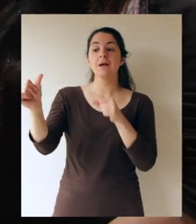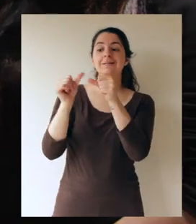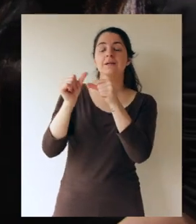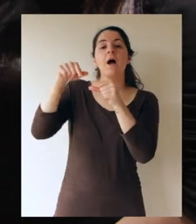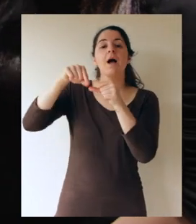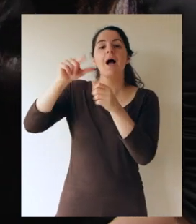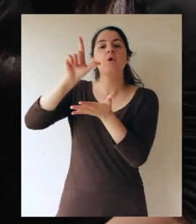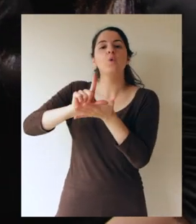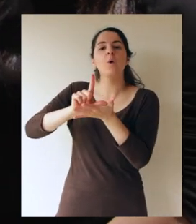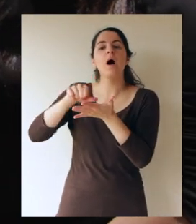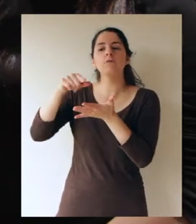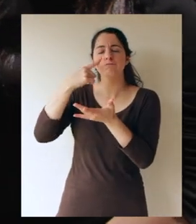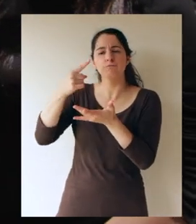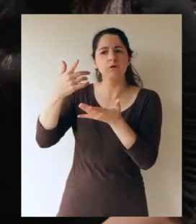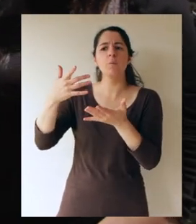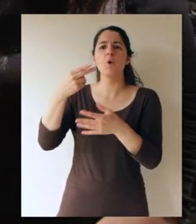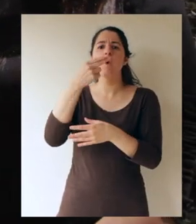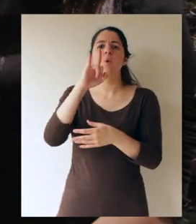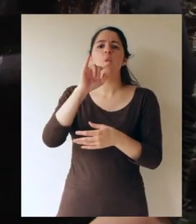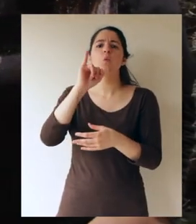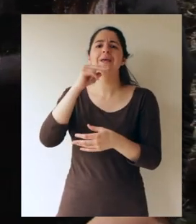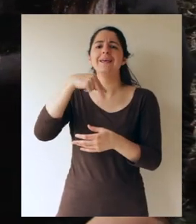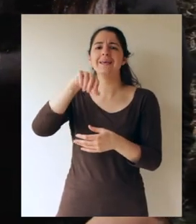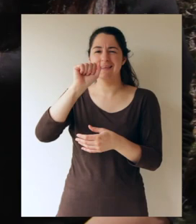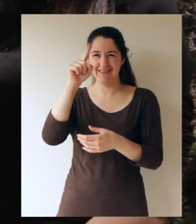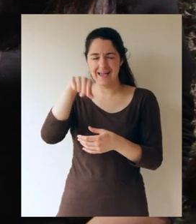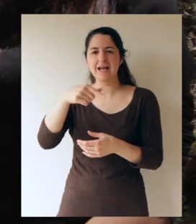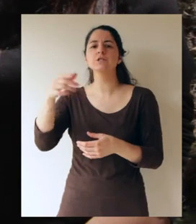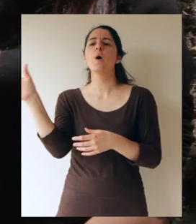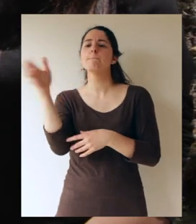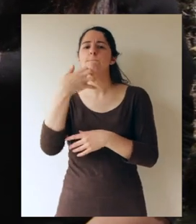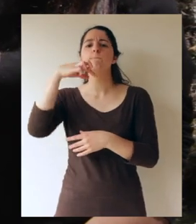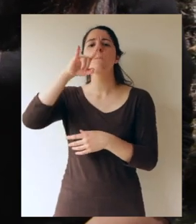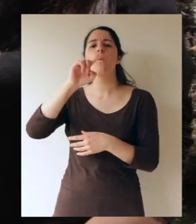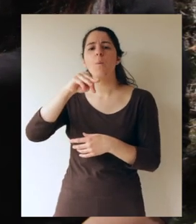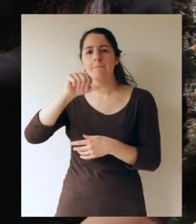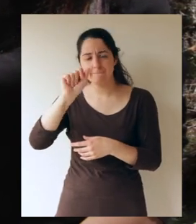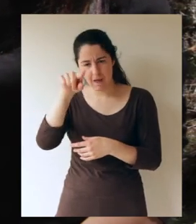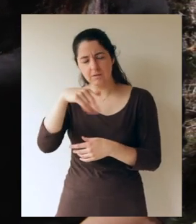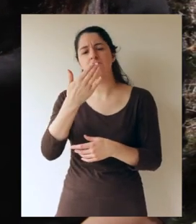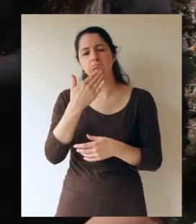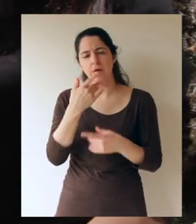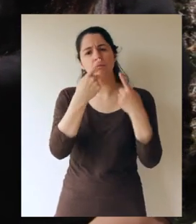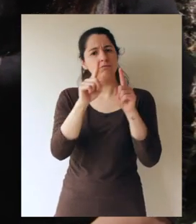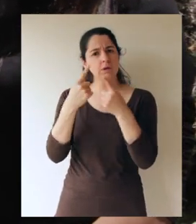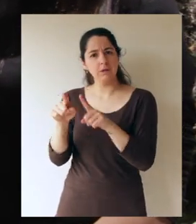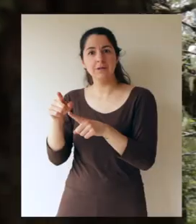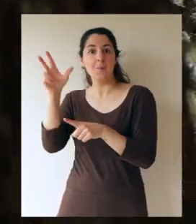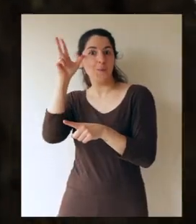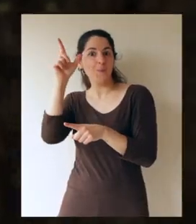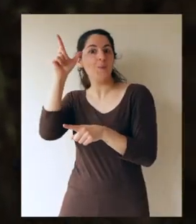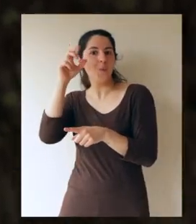estos lugares, se logran apreciar guiñas, pumas y en distintas ocasiones han logrado apreciar